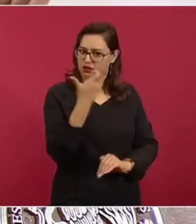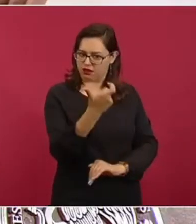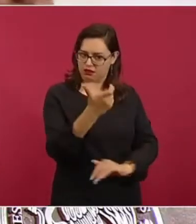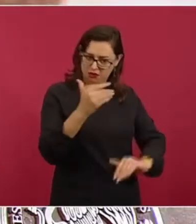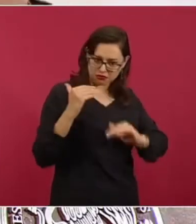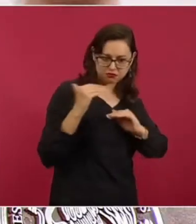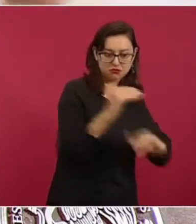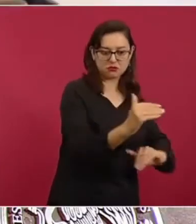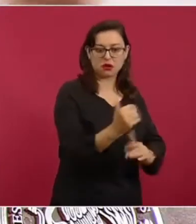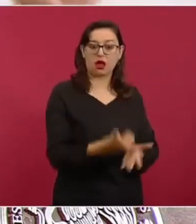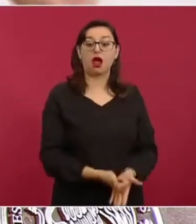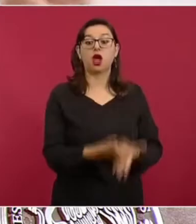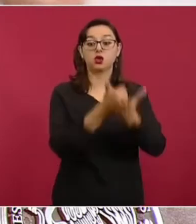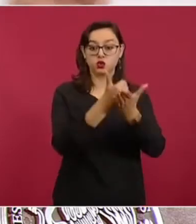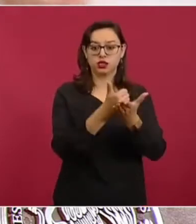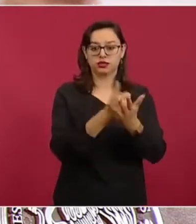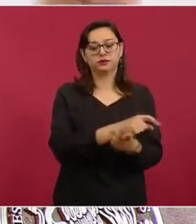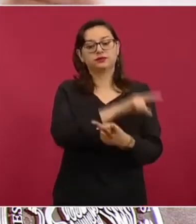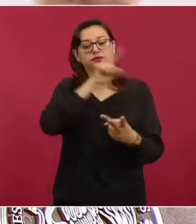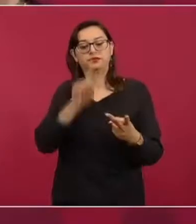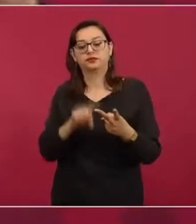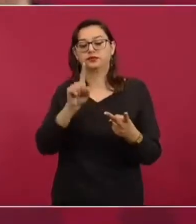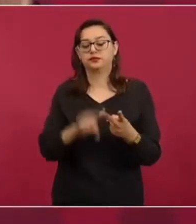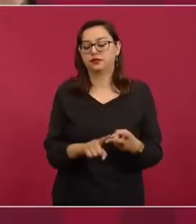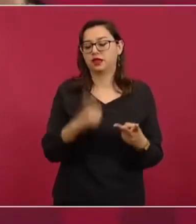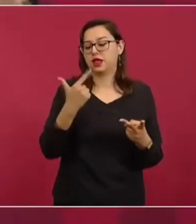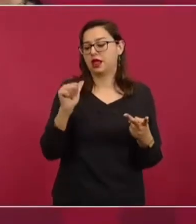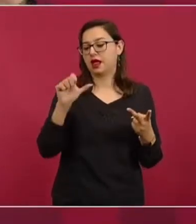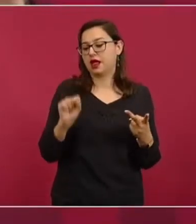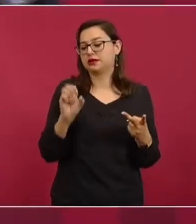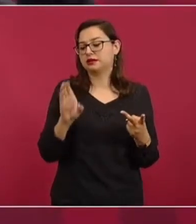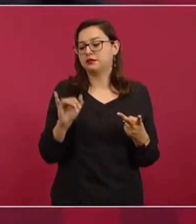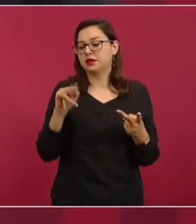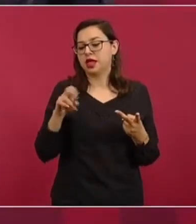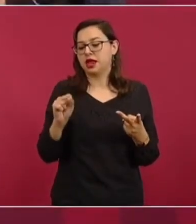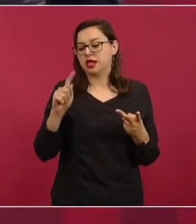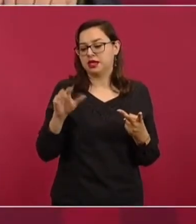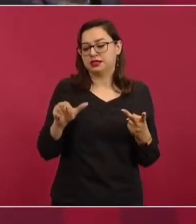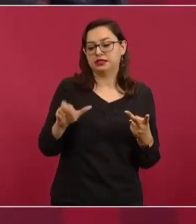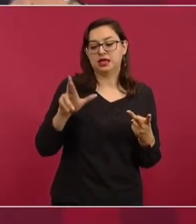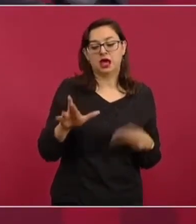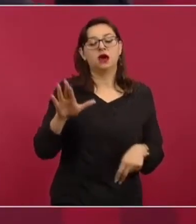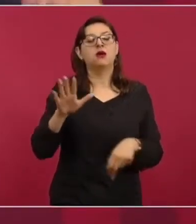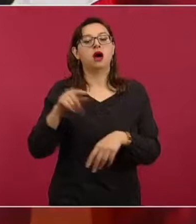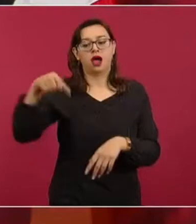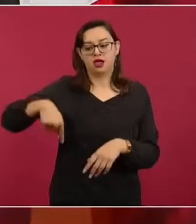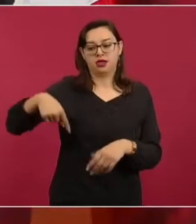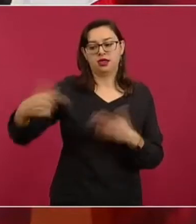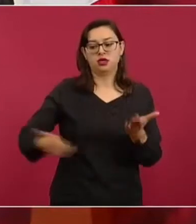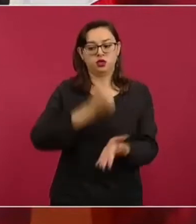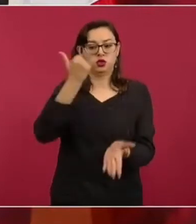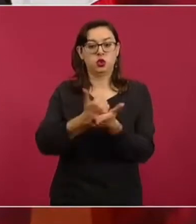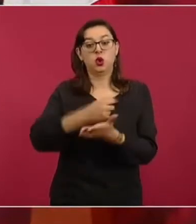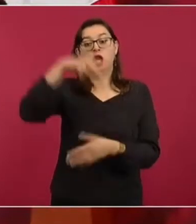México, porque aquí es donde estaba más el aumento presente y aquí está también más el aumento